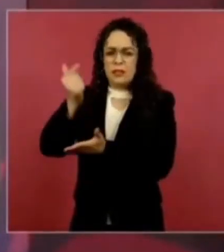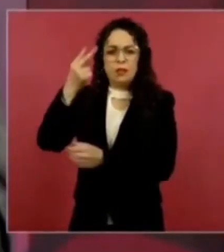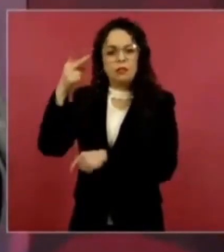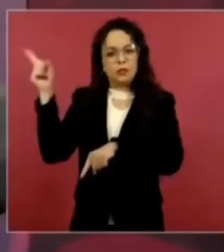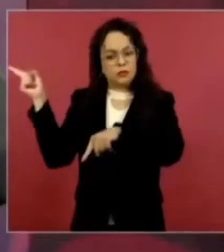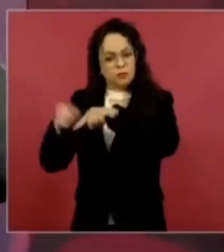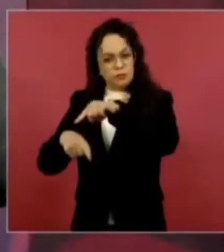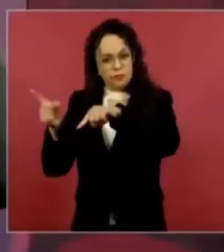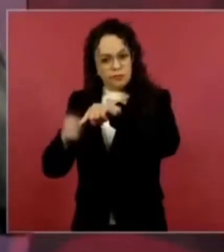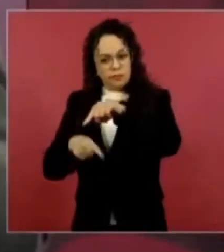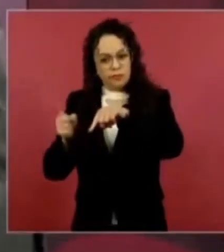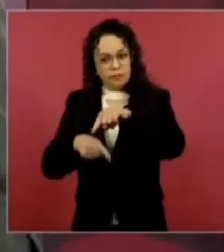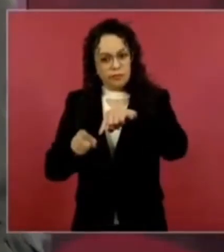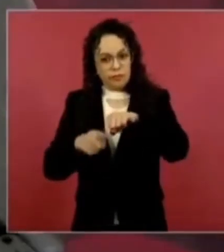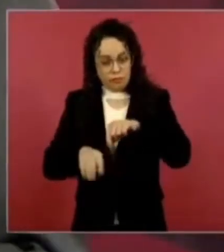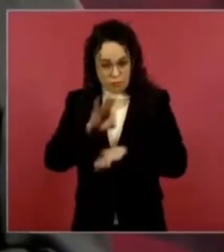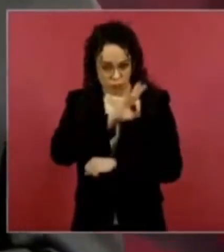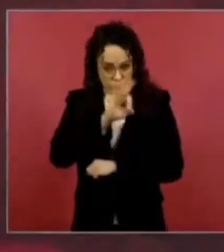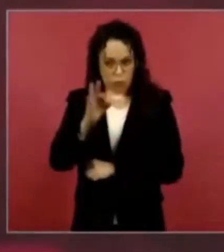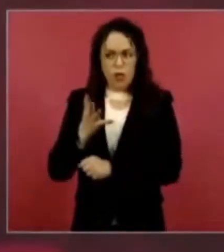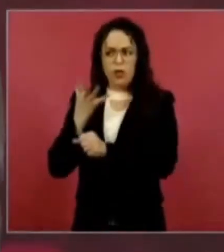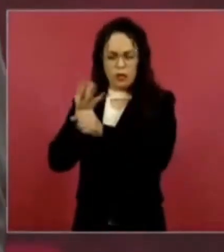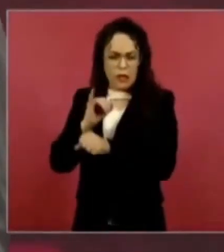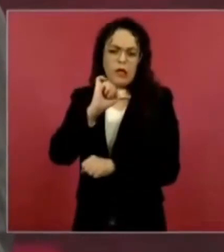Y sí se puede resolverlo.